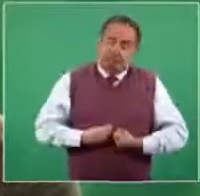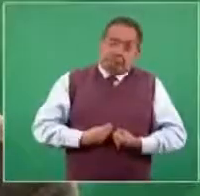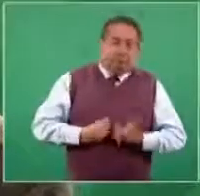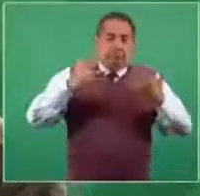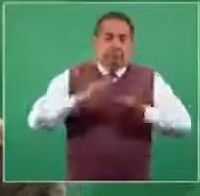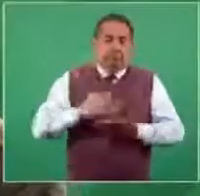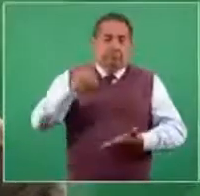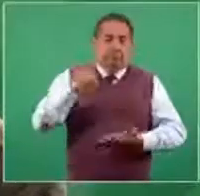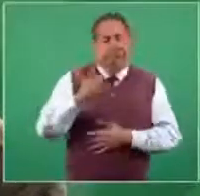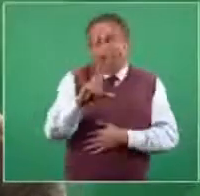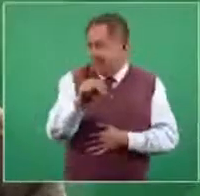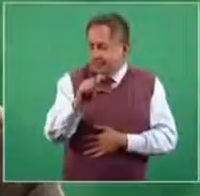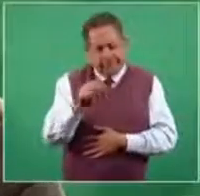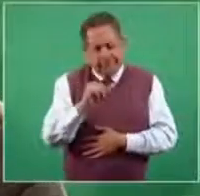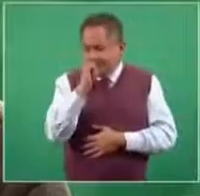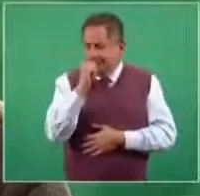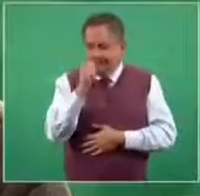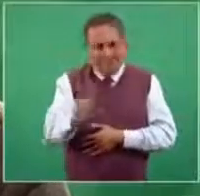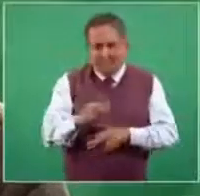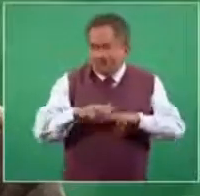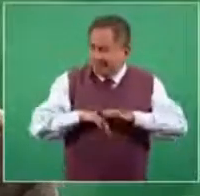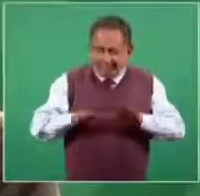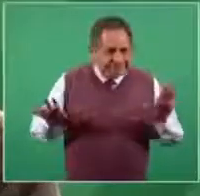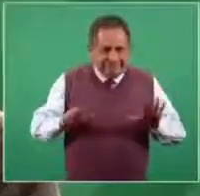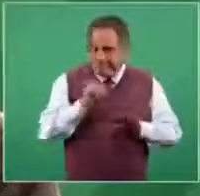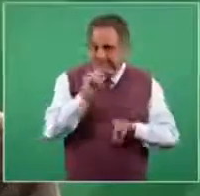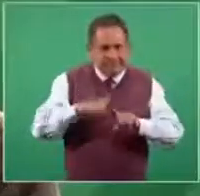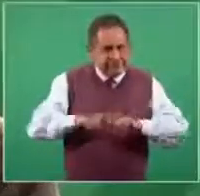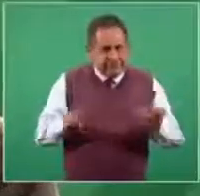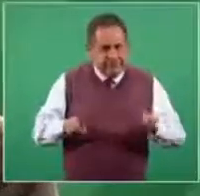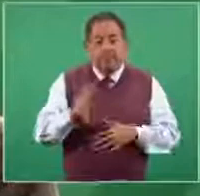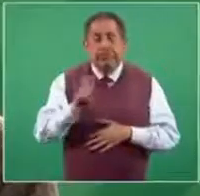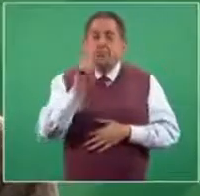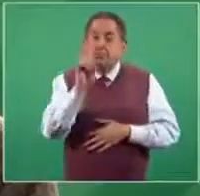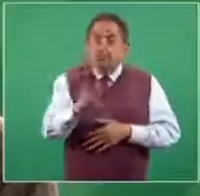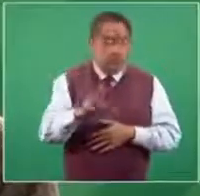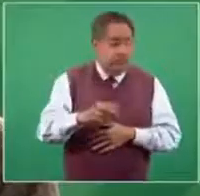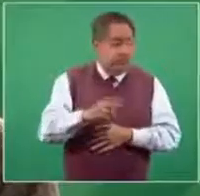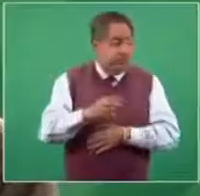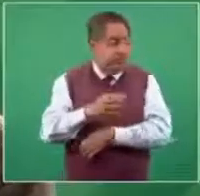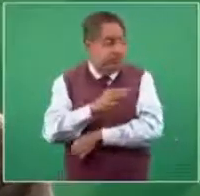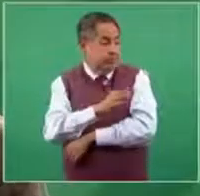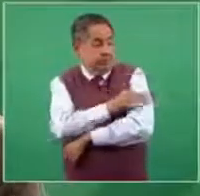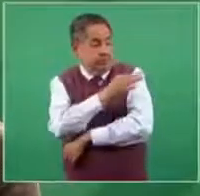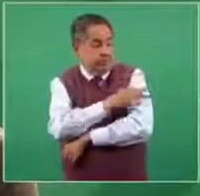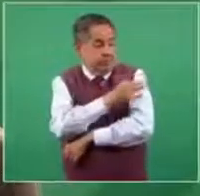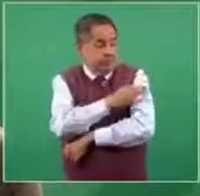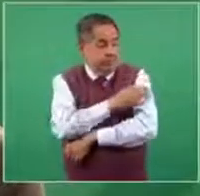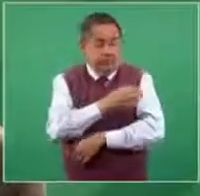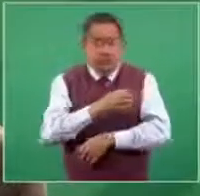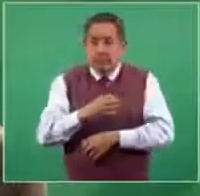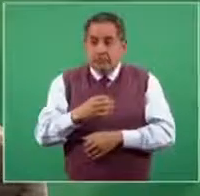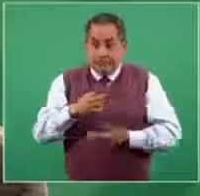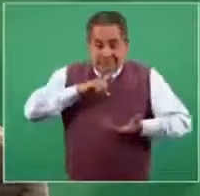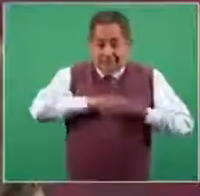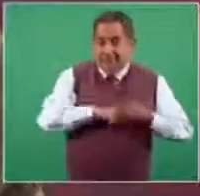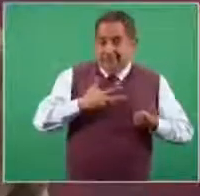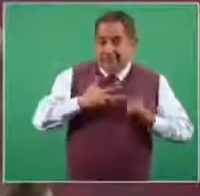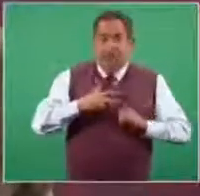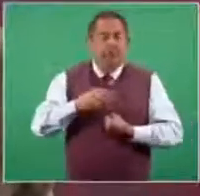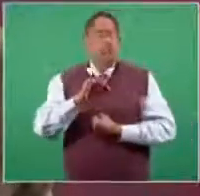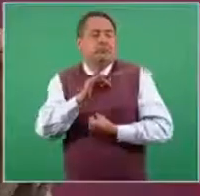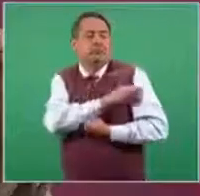hacerla más grave? No. Desafortunadamente la vacuna tampoco tuvo algo que ver para disminuir la enfermedad,